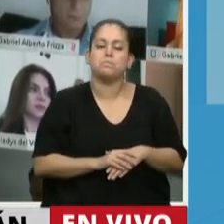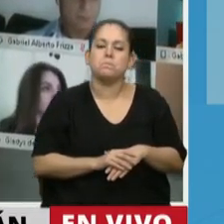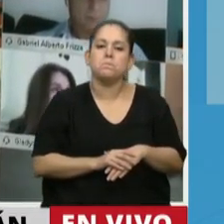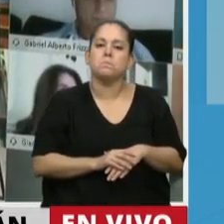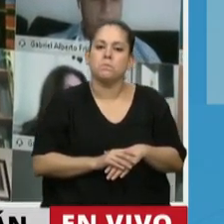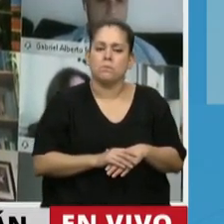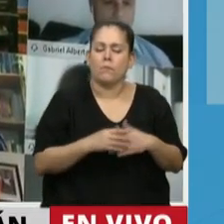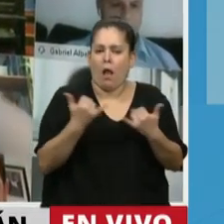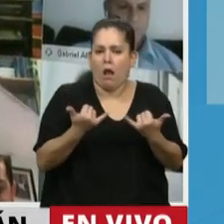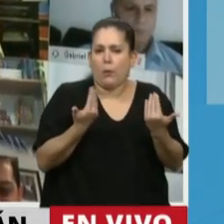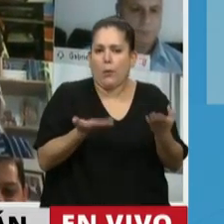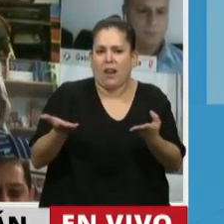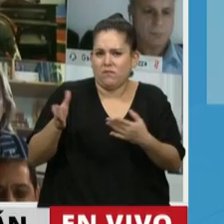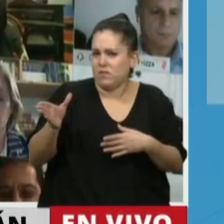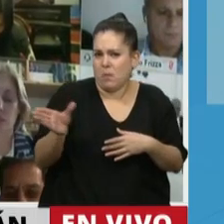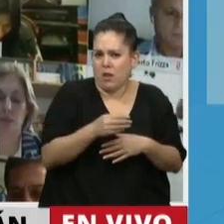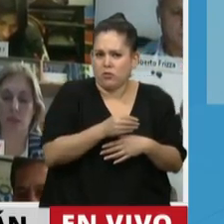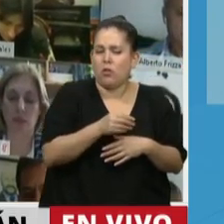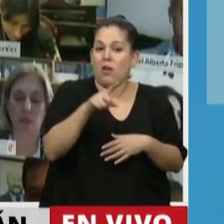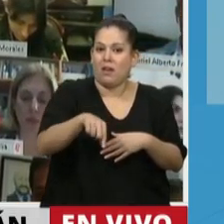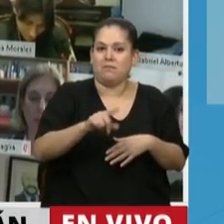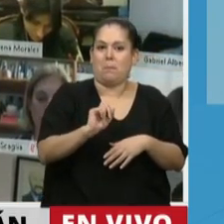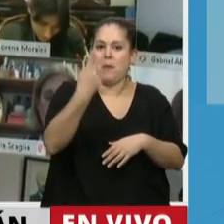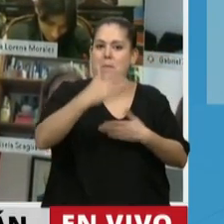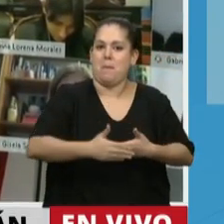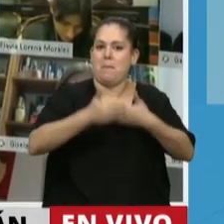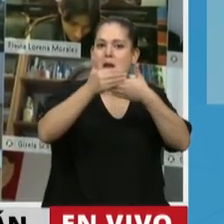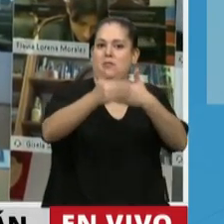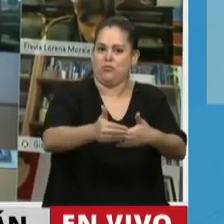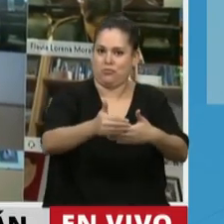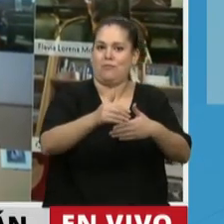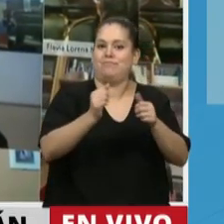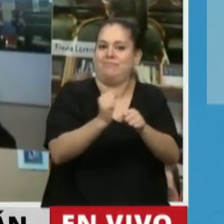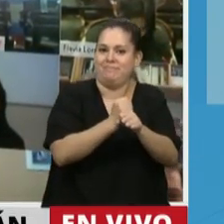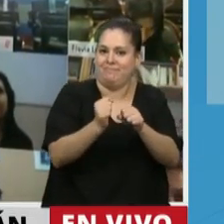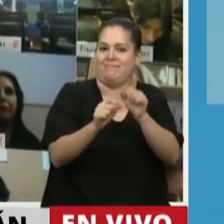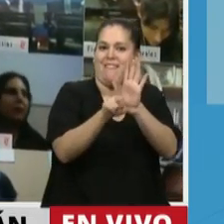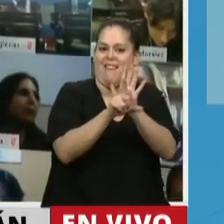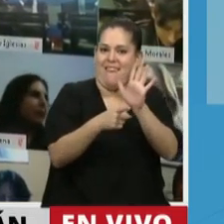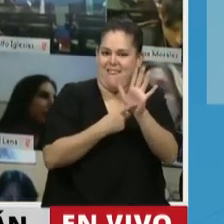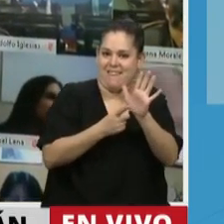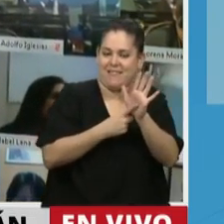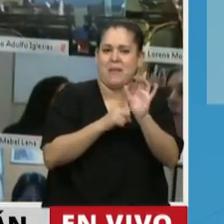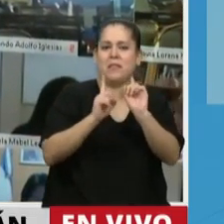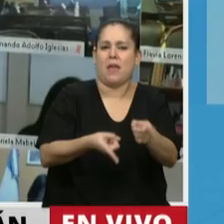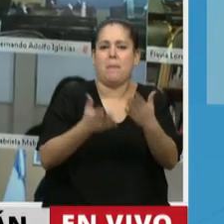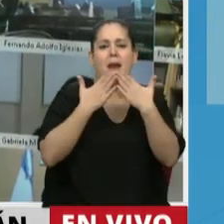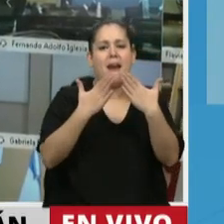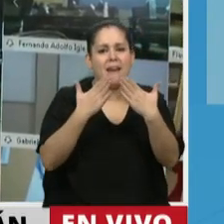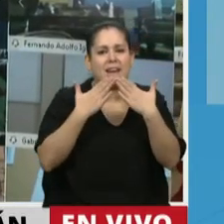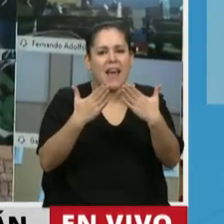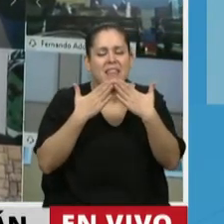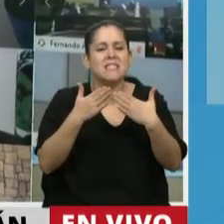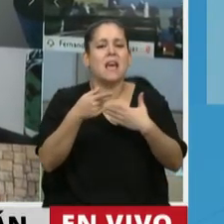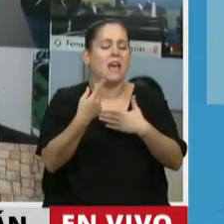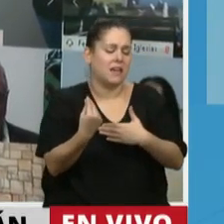Sin lugar a dudas, este va a ser el primer paso. Debo también agradecer las observaciones